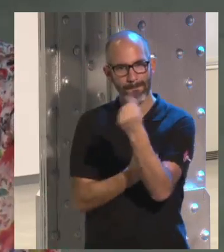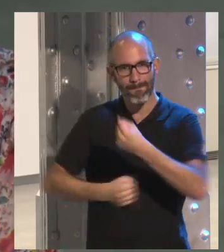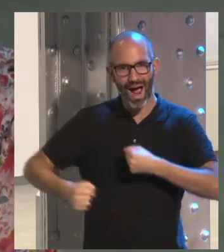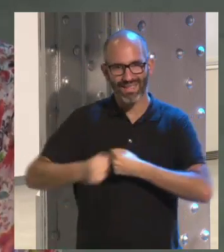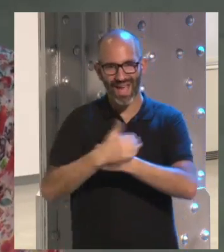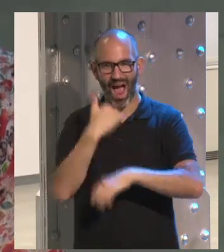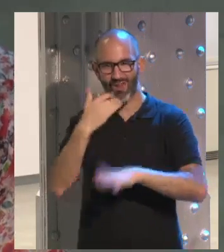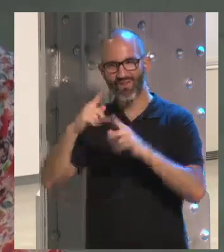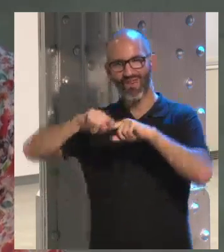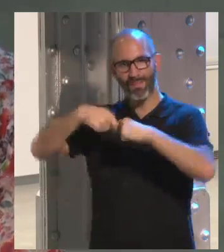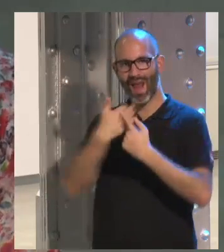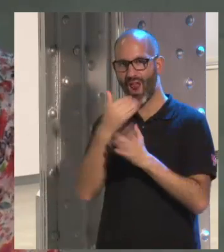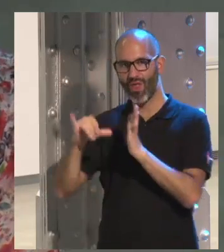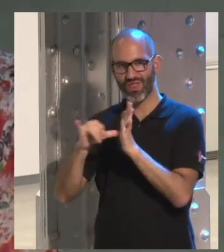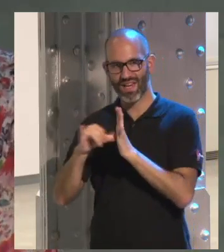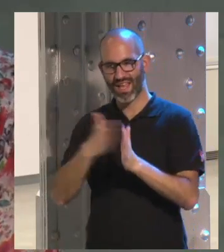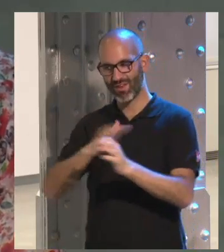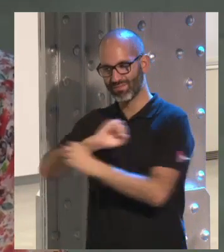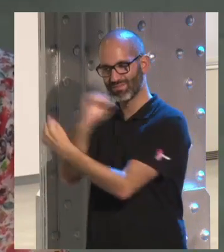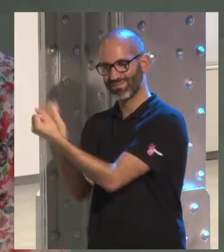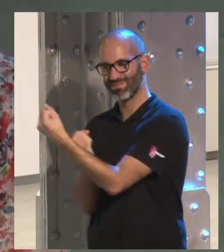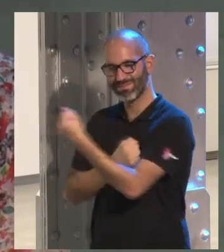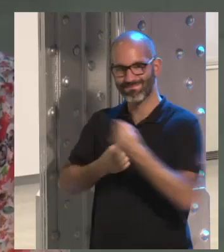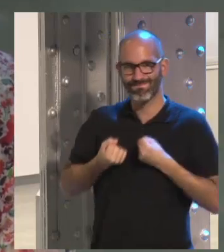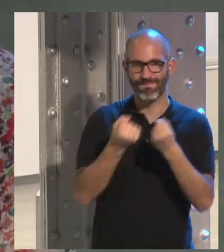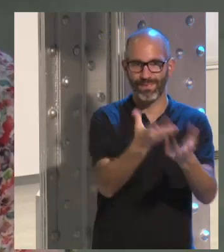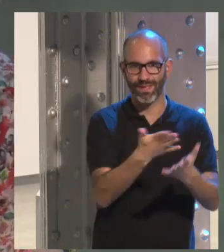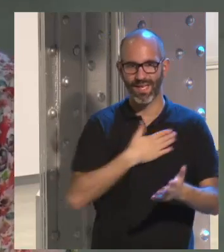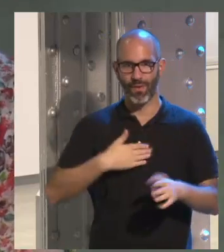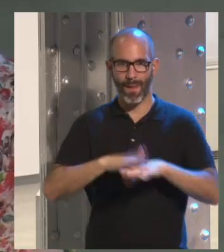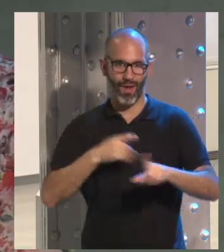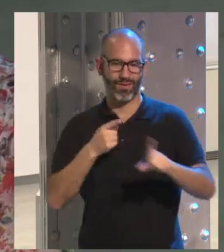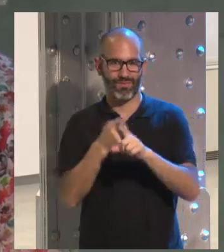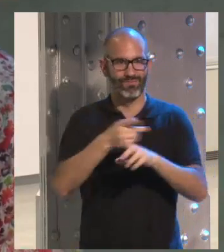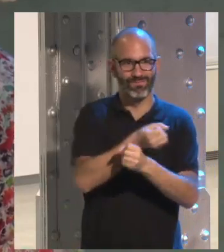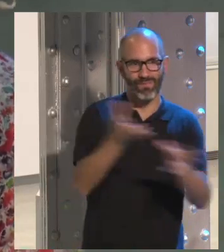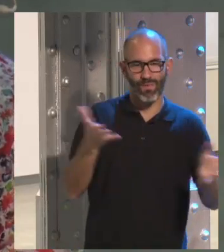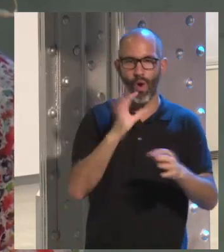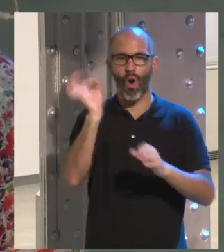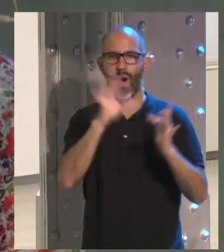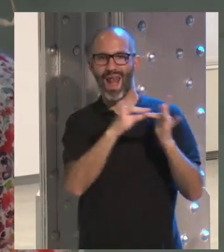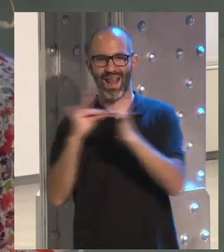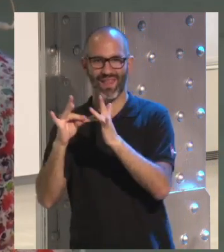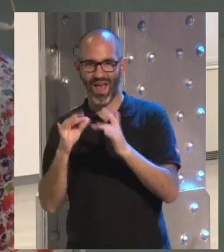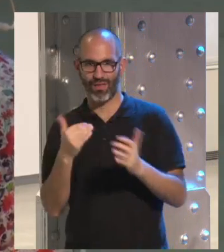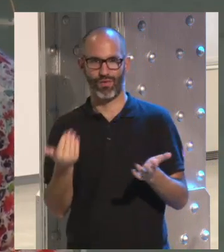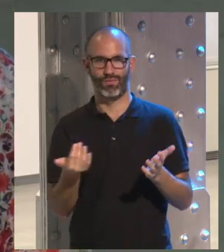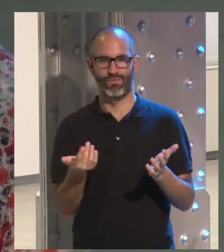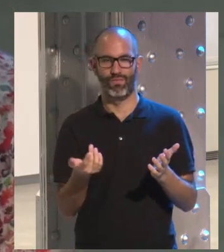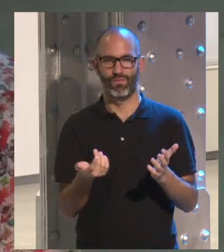enfermedad y entonces deseo manifestar esto, o a veces por el liderazgo, como comentaba Dani, es decir,